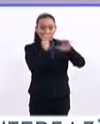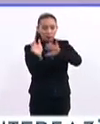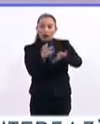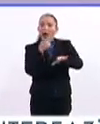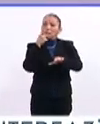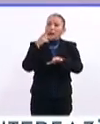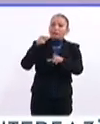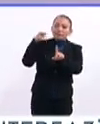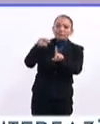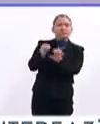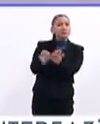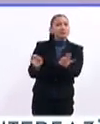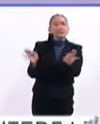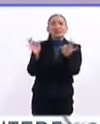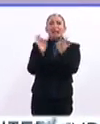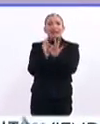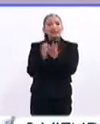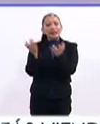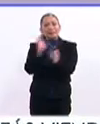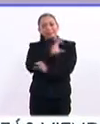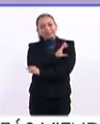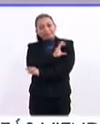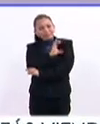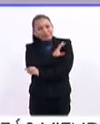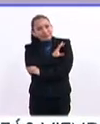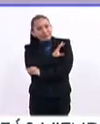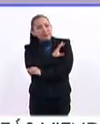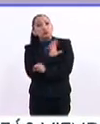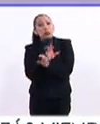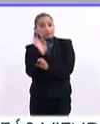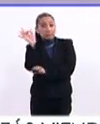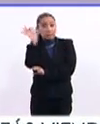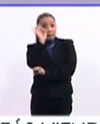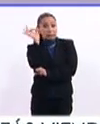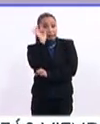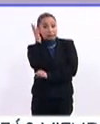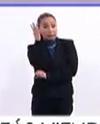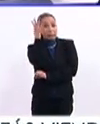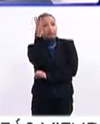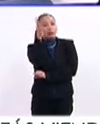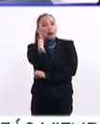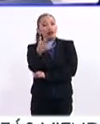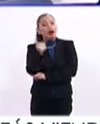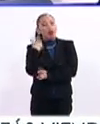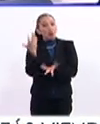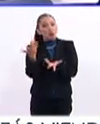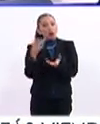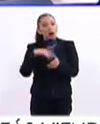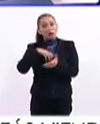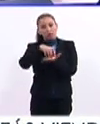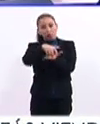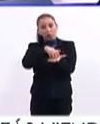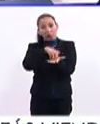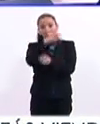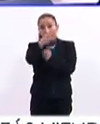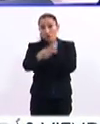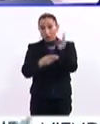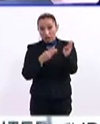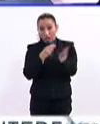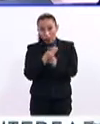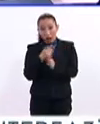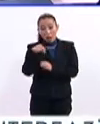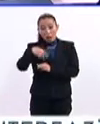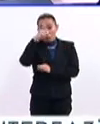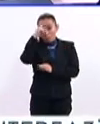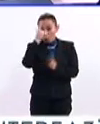a hablar de lo importante que es el cariño. Porque muy probablemente vamos a pasar por una recesión, porque es mundial, no nada más